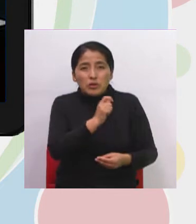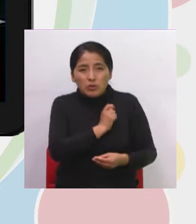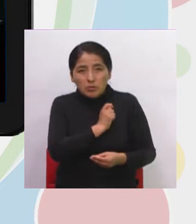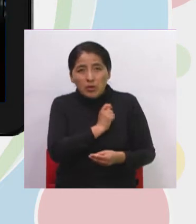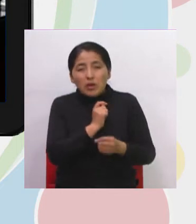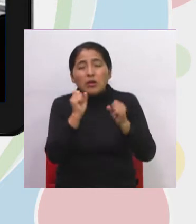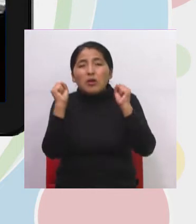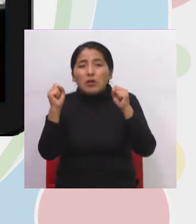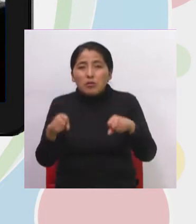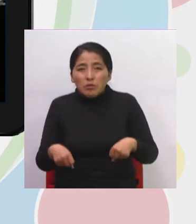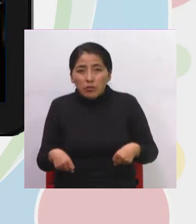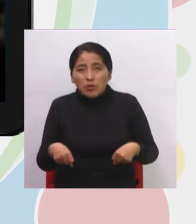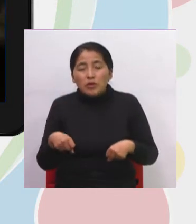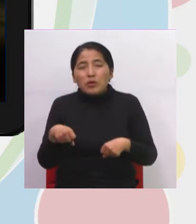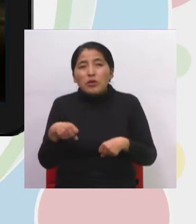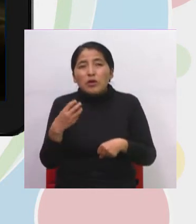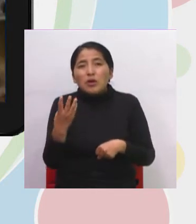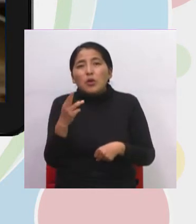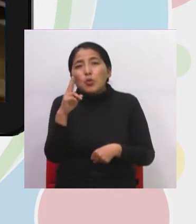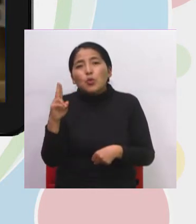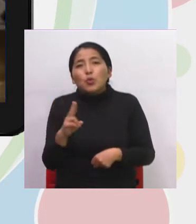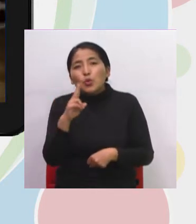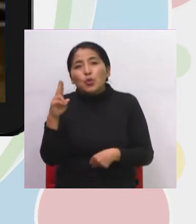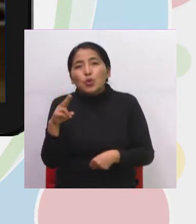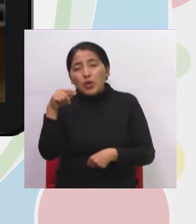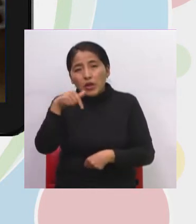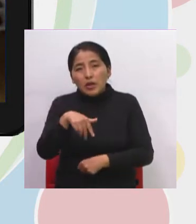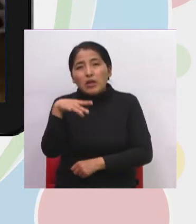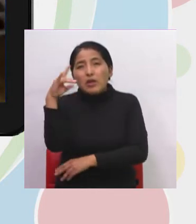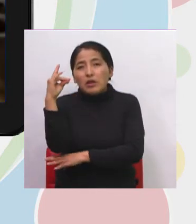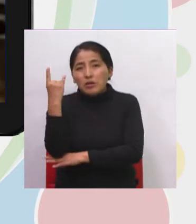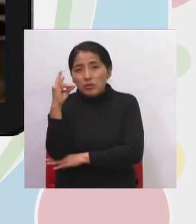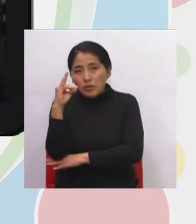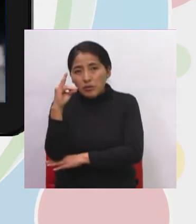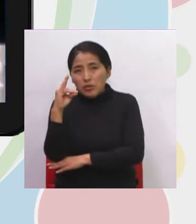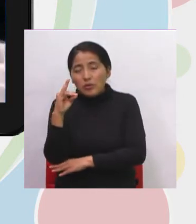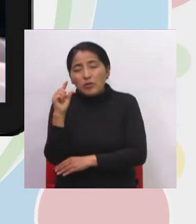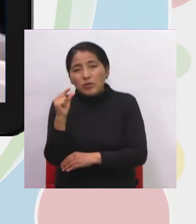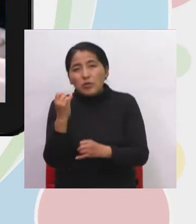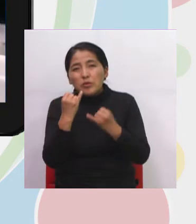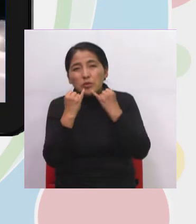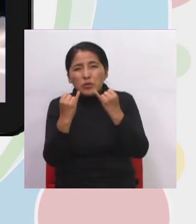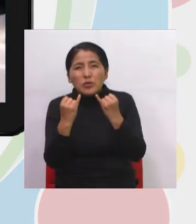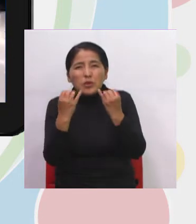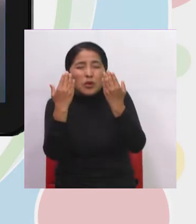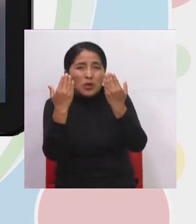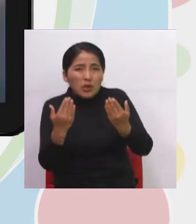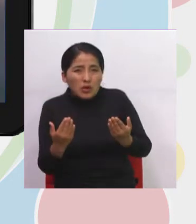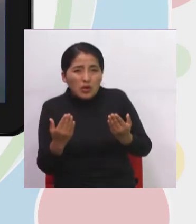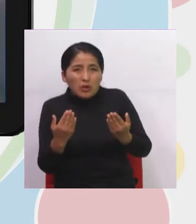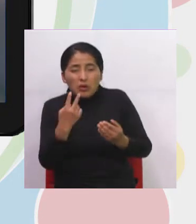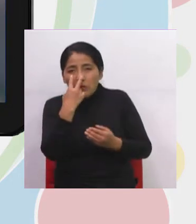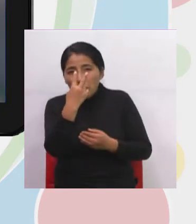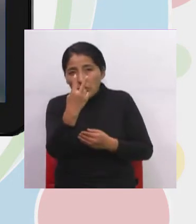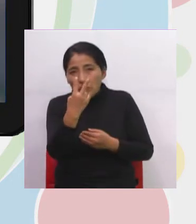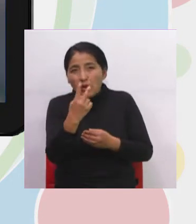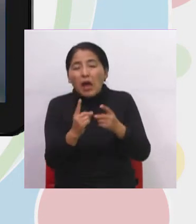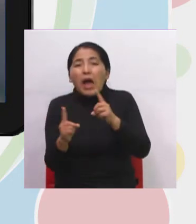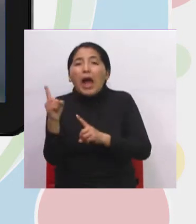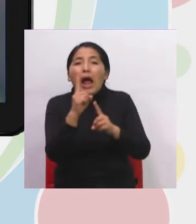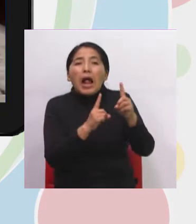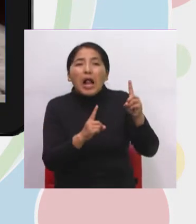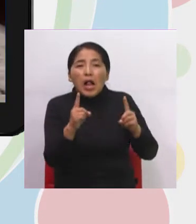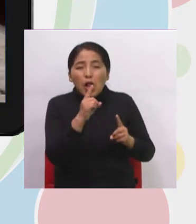es el mercado mismo en nuestro país. Eso como información. Ahora vamos a ver algunas imágenes